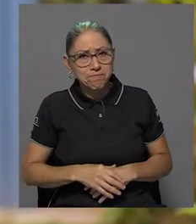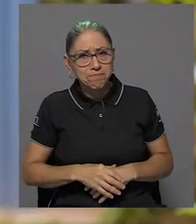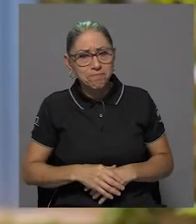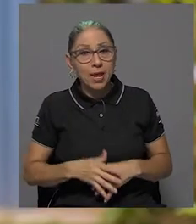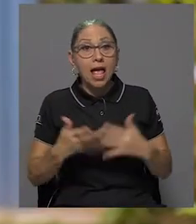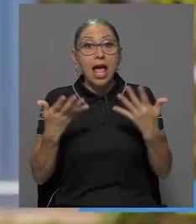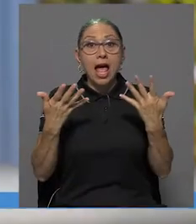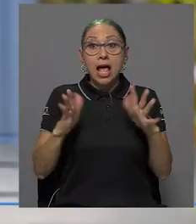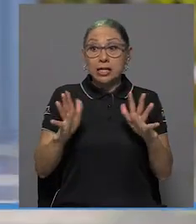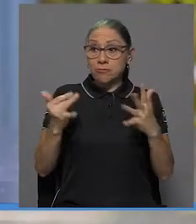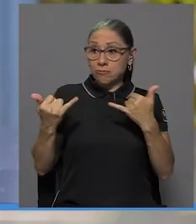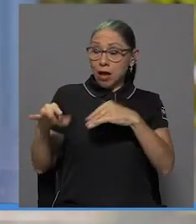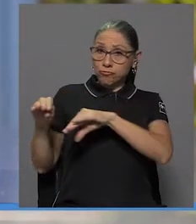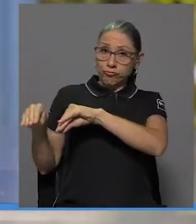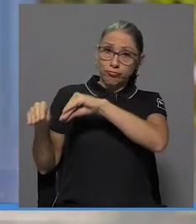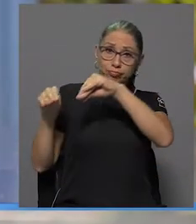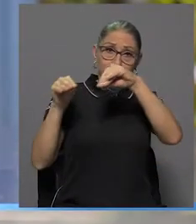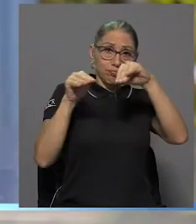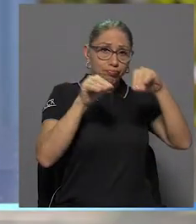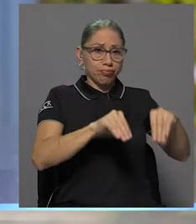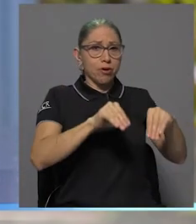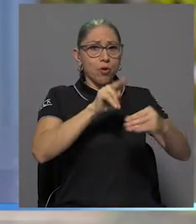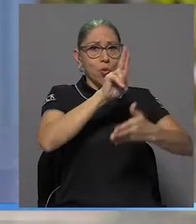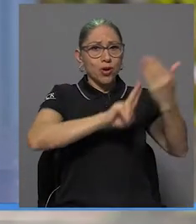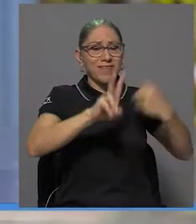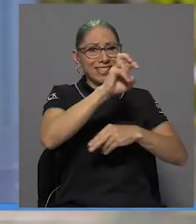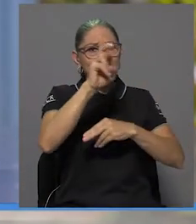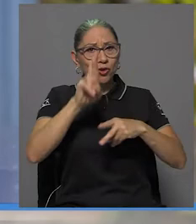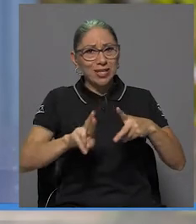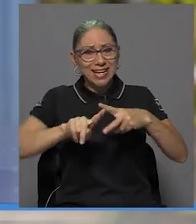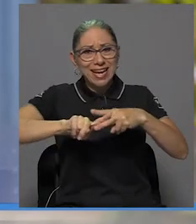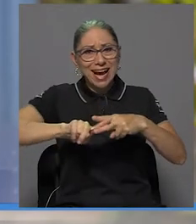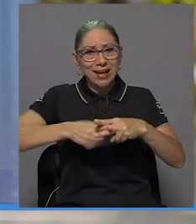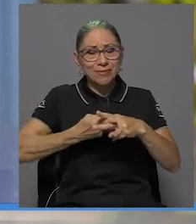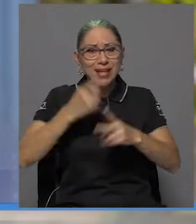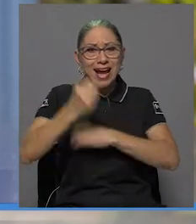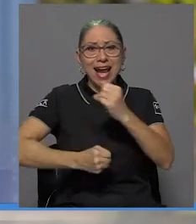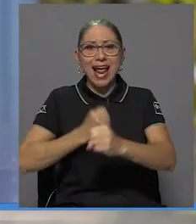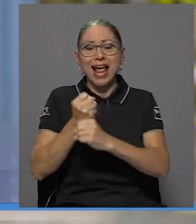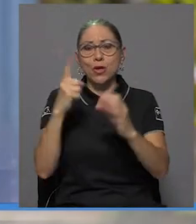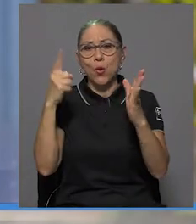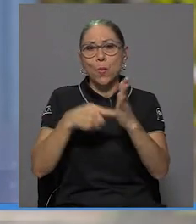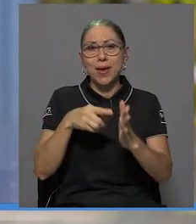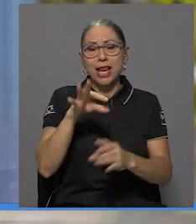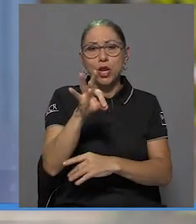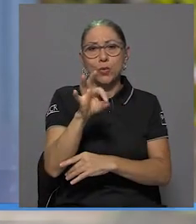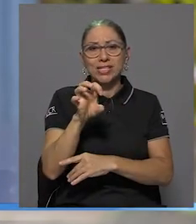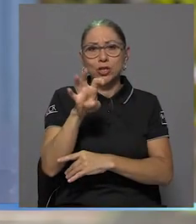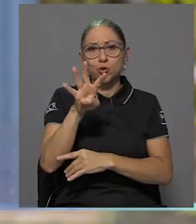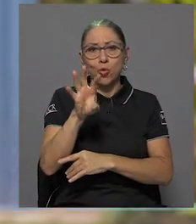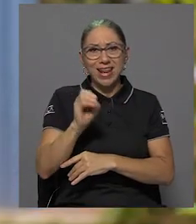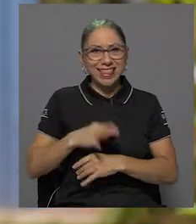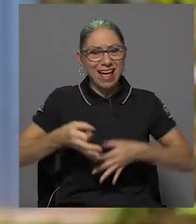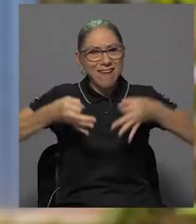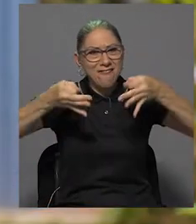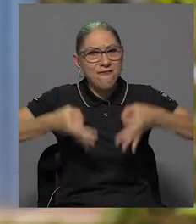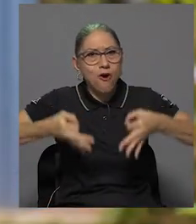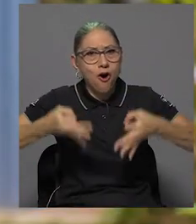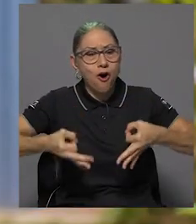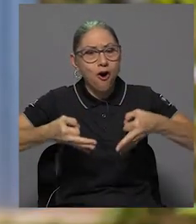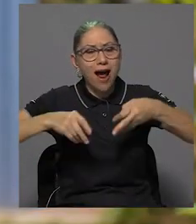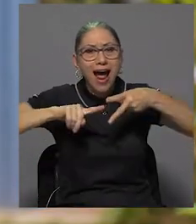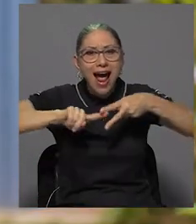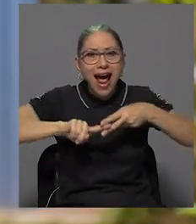trasladarse a la Universidad de Costa Rica a partir de 1940 y formalmente abrir